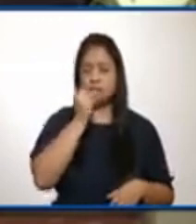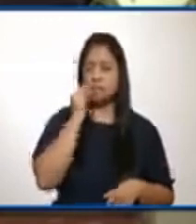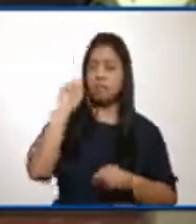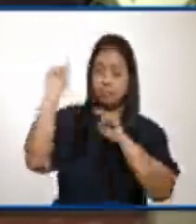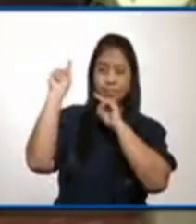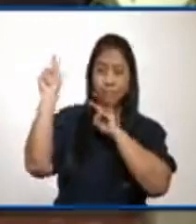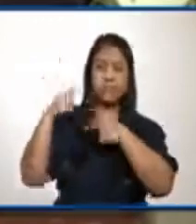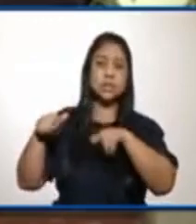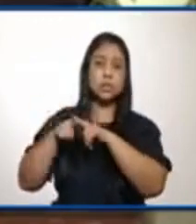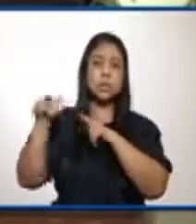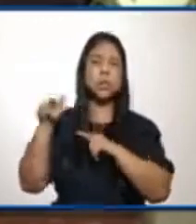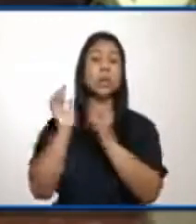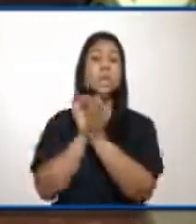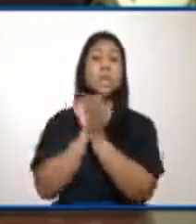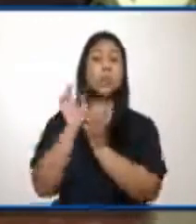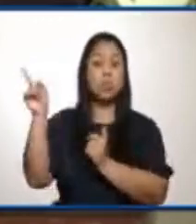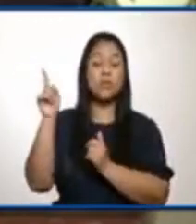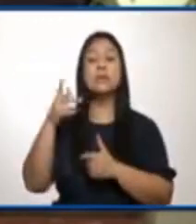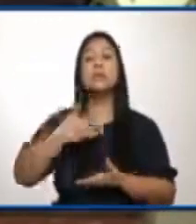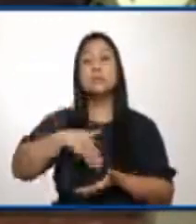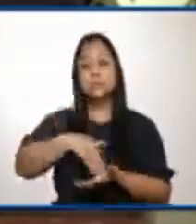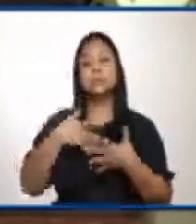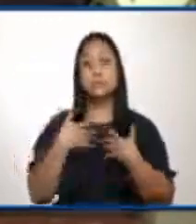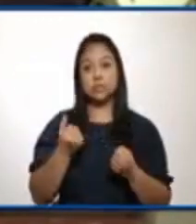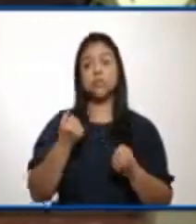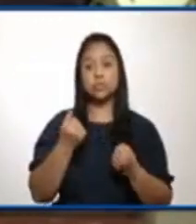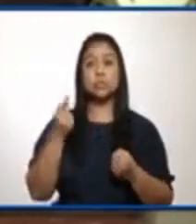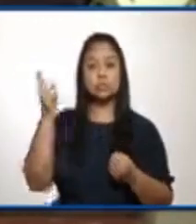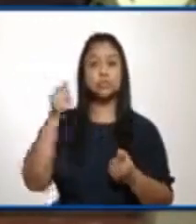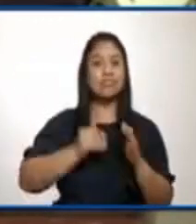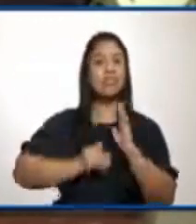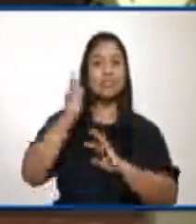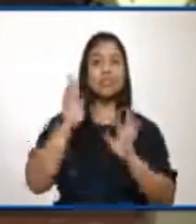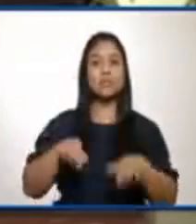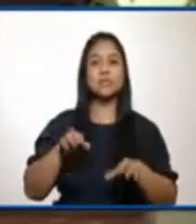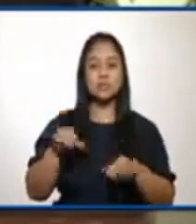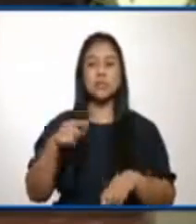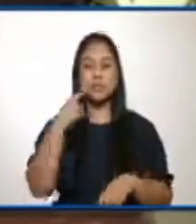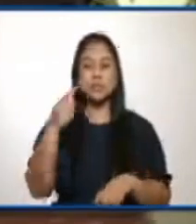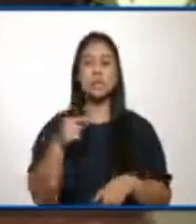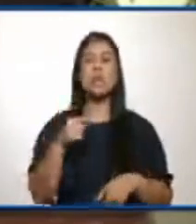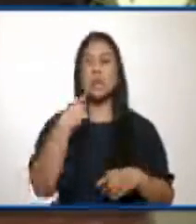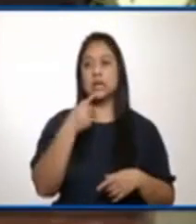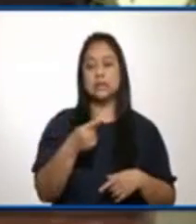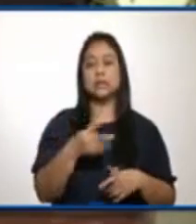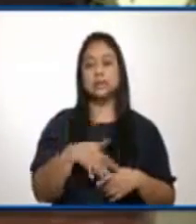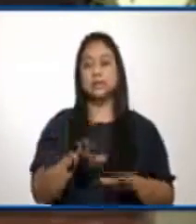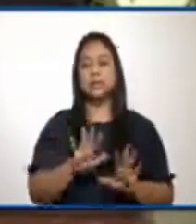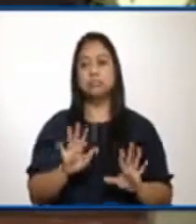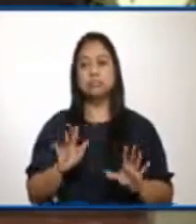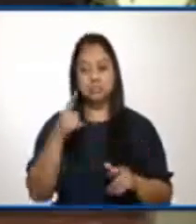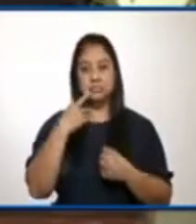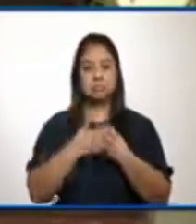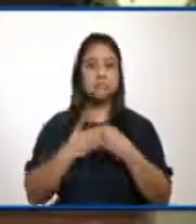principalmente en nuestros distritos de salud, o sea, en los centros de salud que han reportado al área de salud correspondiente.